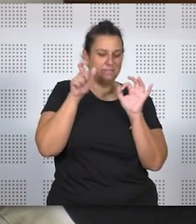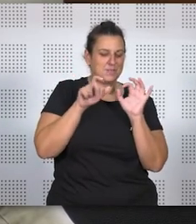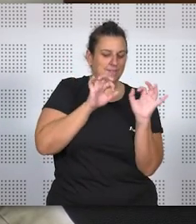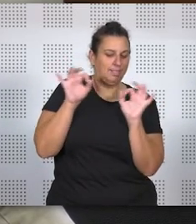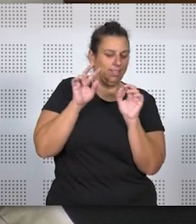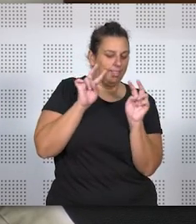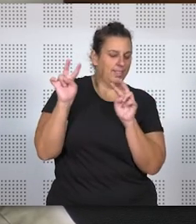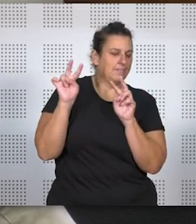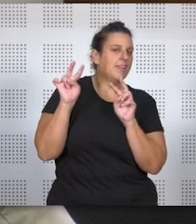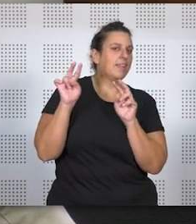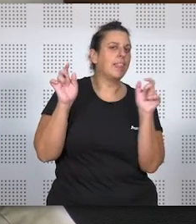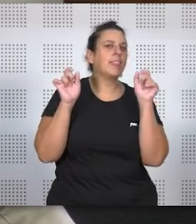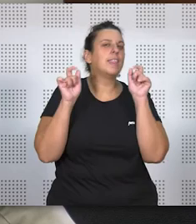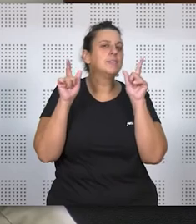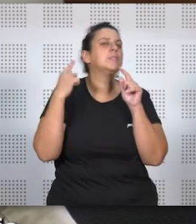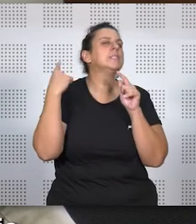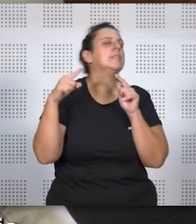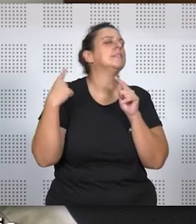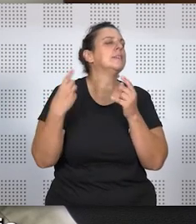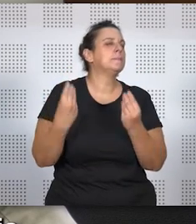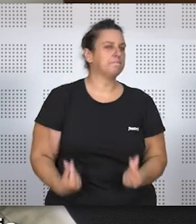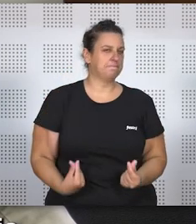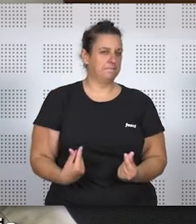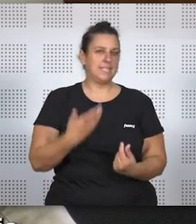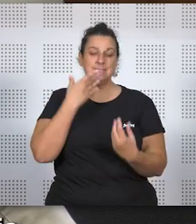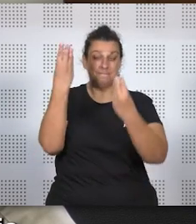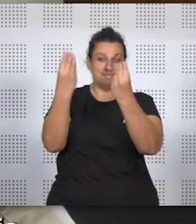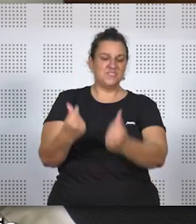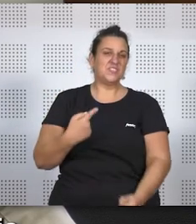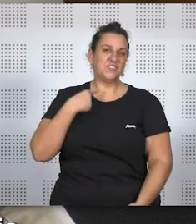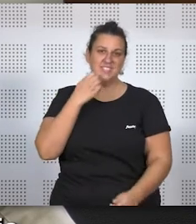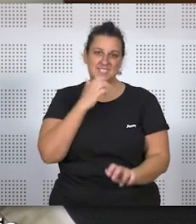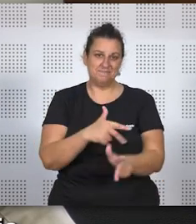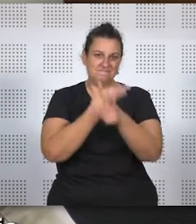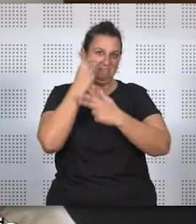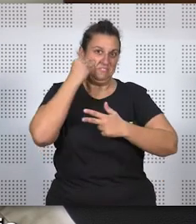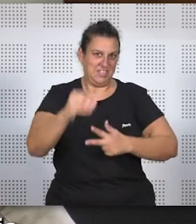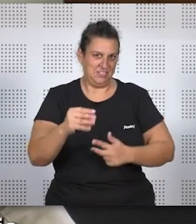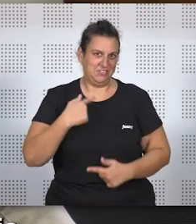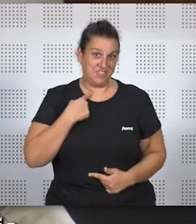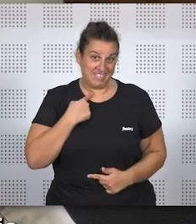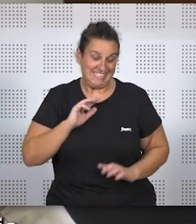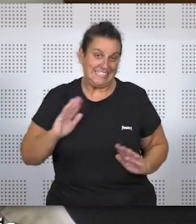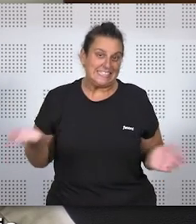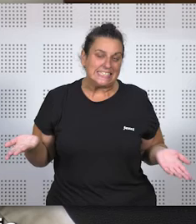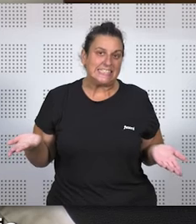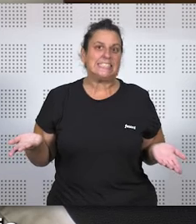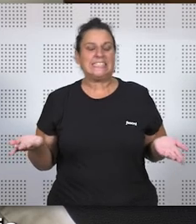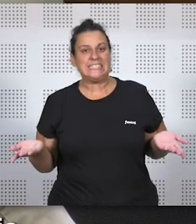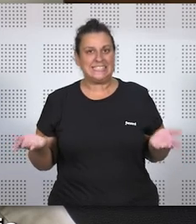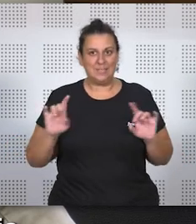acompaña, puedes descubrir un poco por dónde va. Eso se perdería un poco con el otorgamiento a distancia. Pero claro,